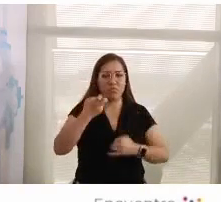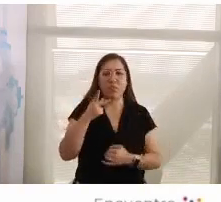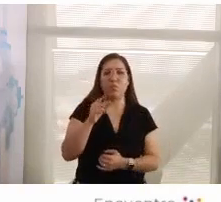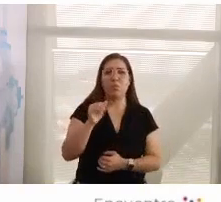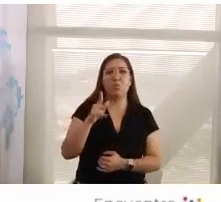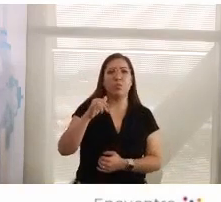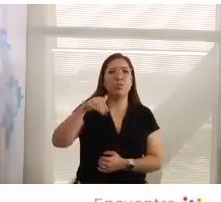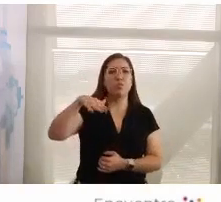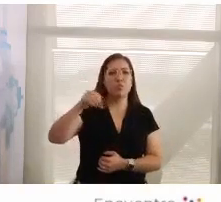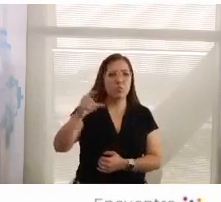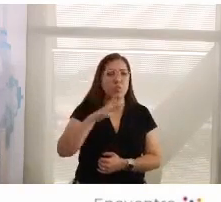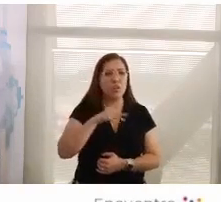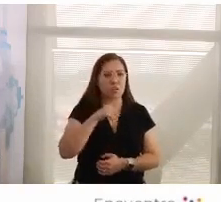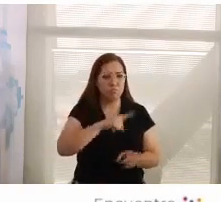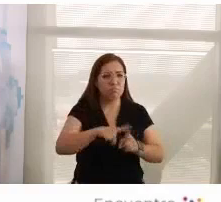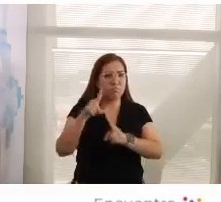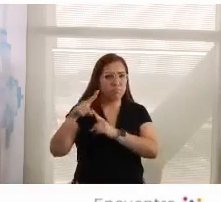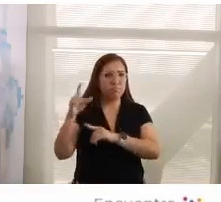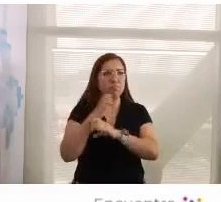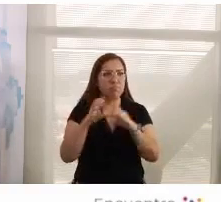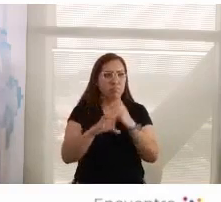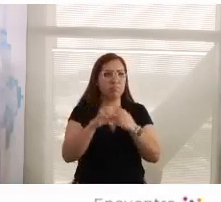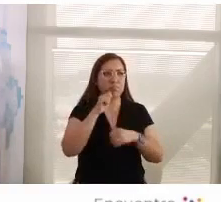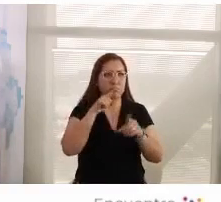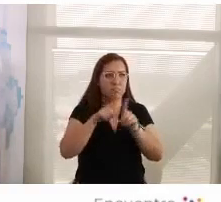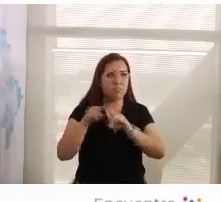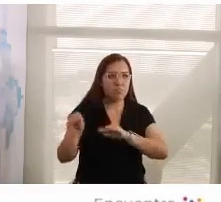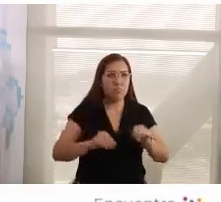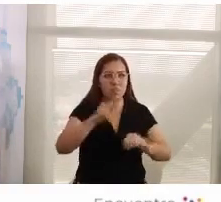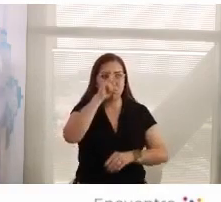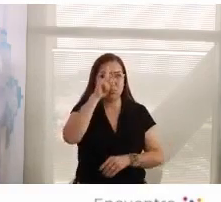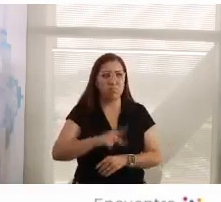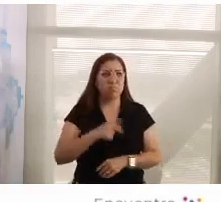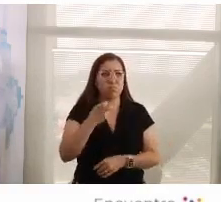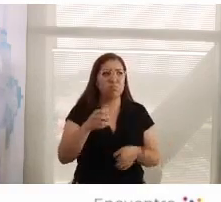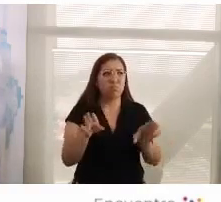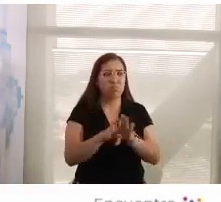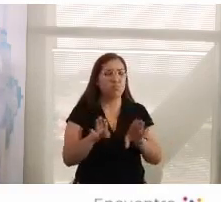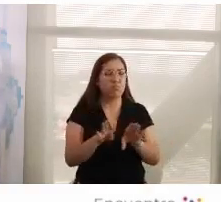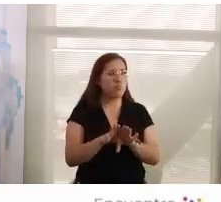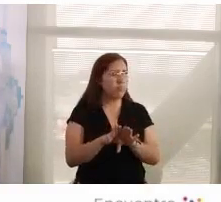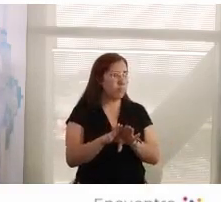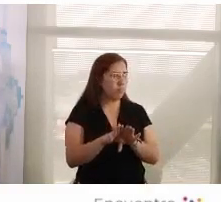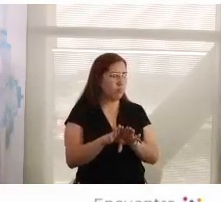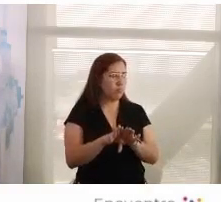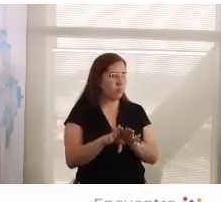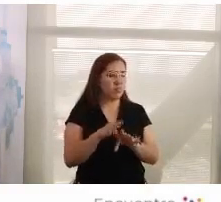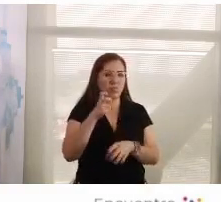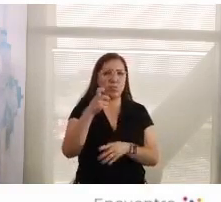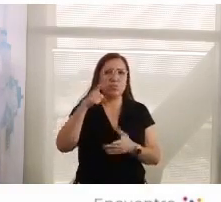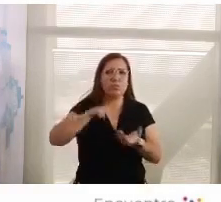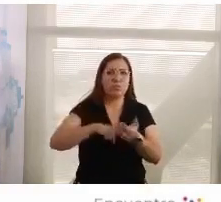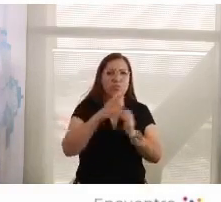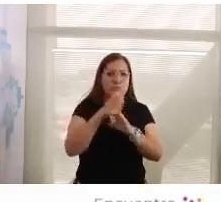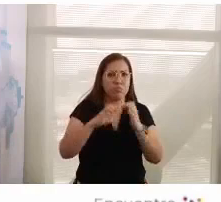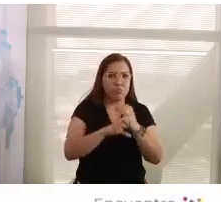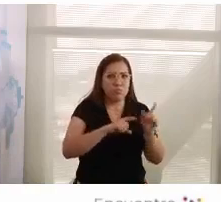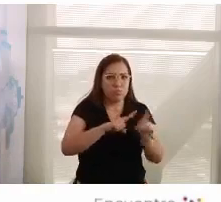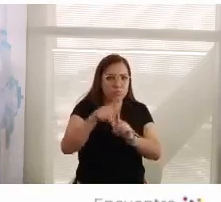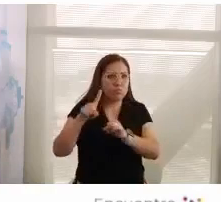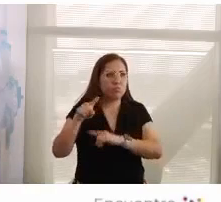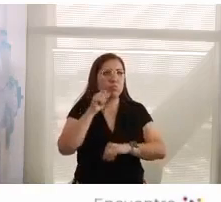caminaría más en nuestra análisis aquí en la dirección de un utilitarismo de las clases que